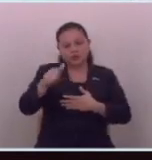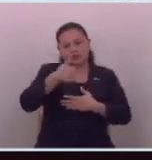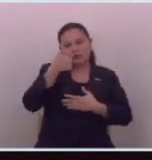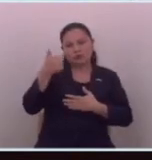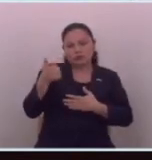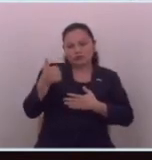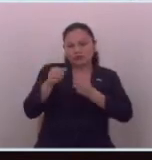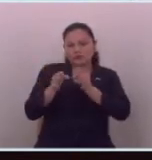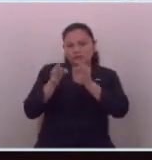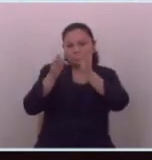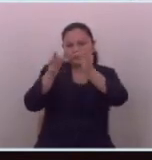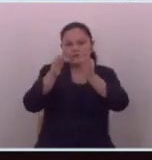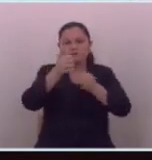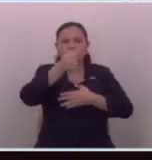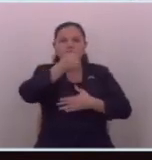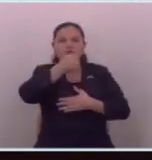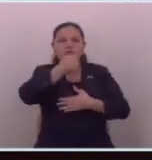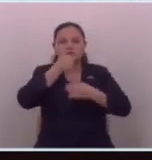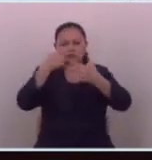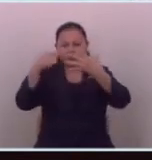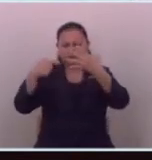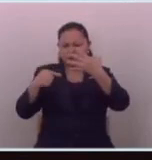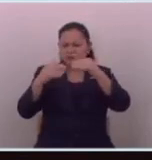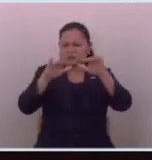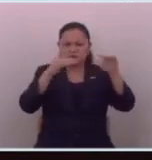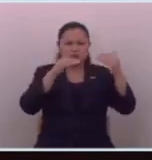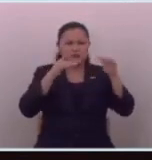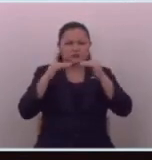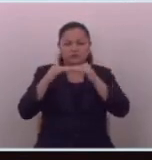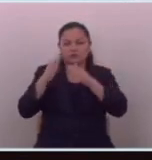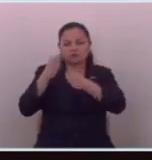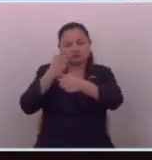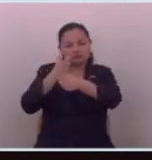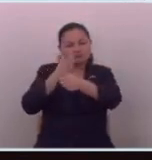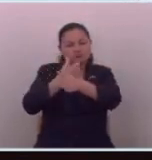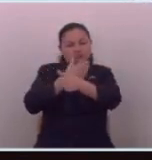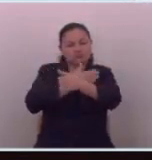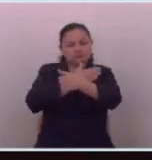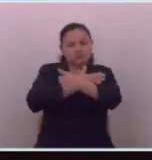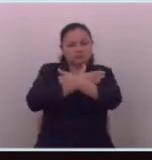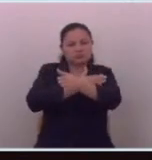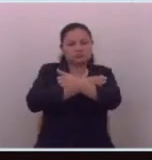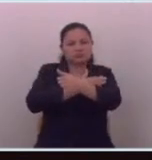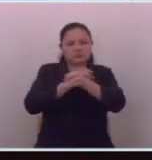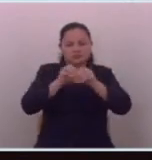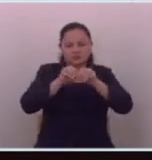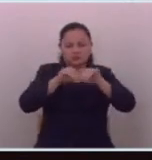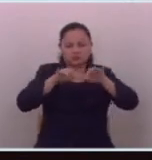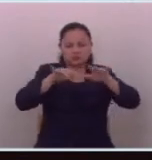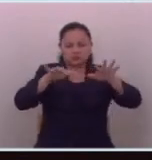tipo de información que poco a poco ha ido ganando espacios